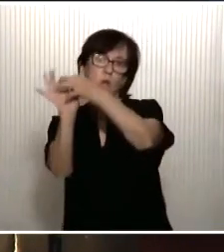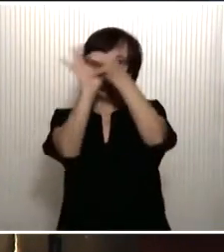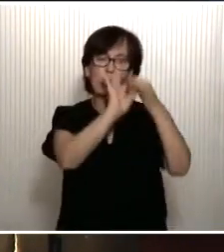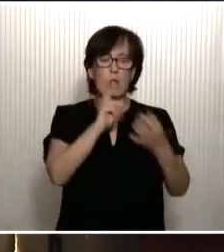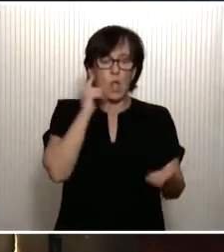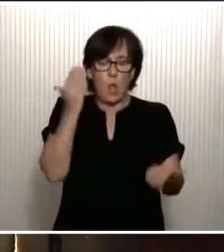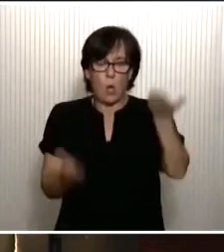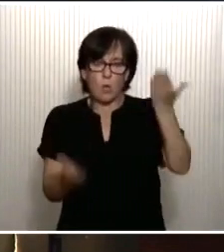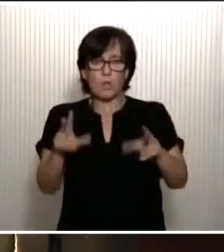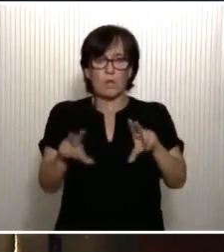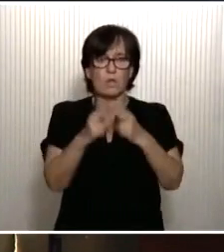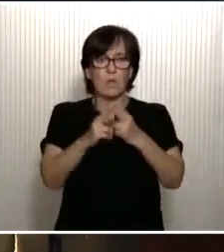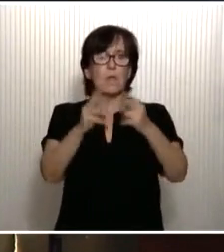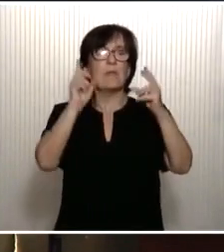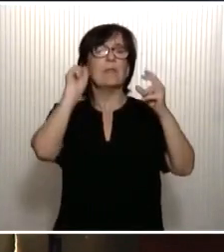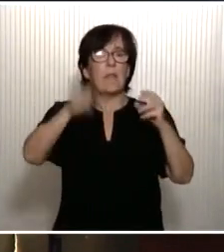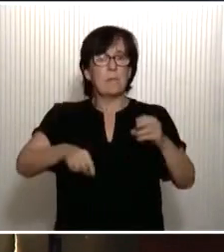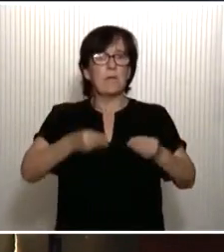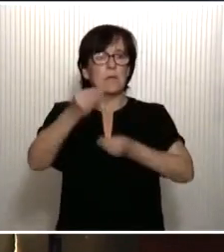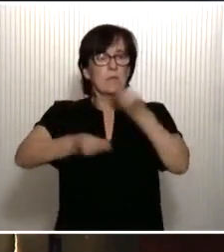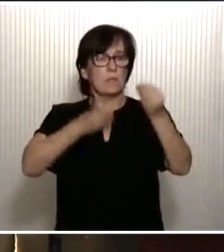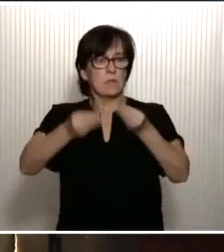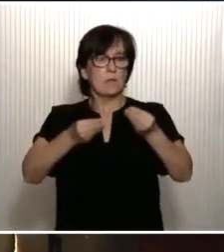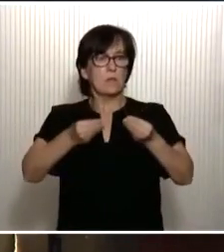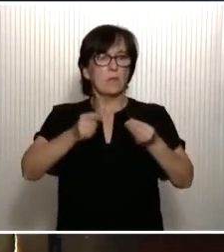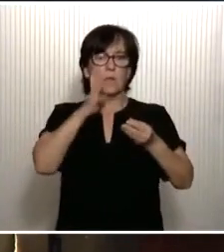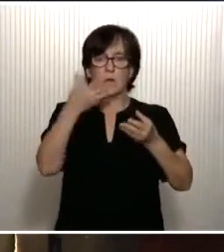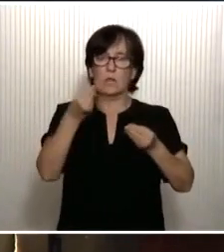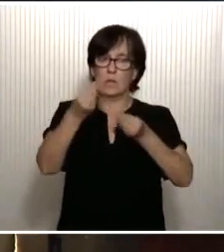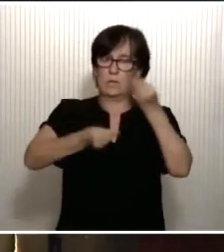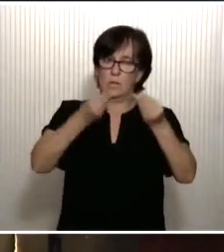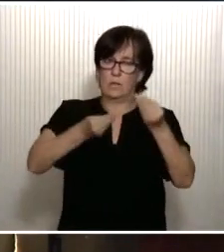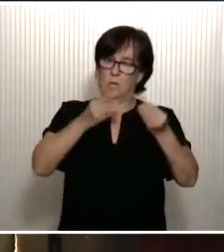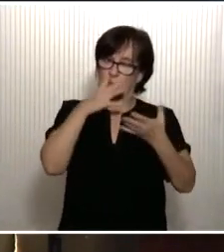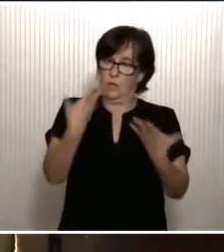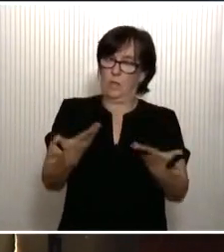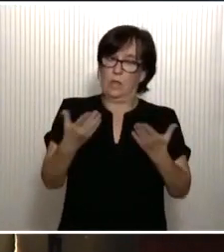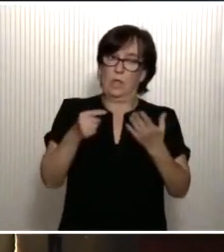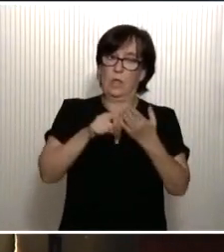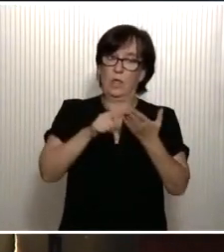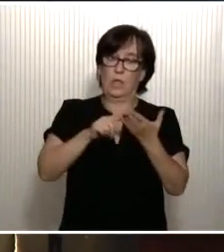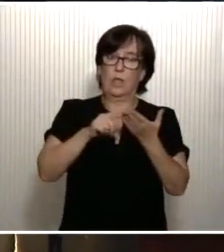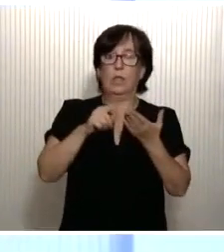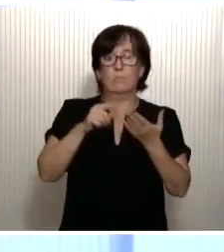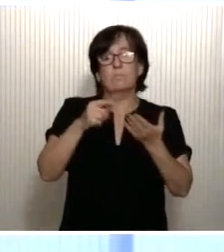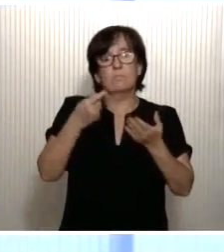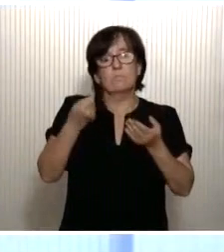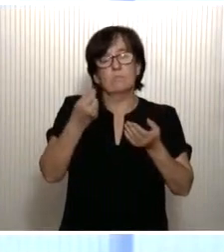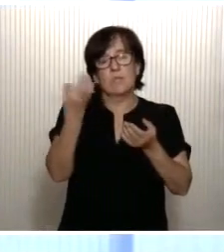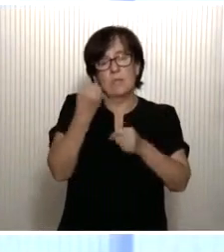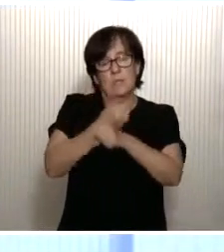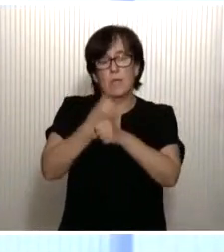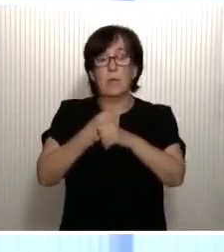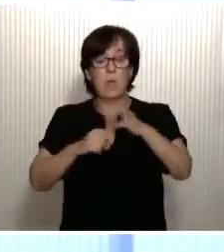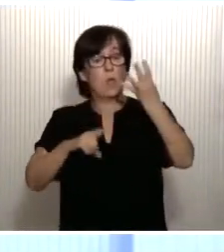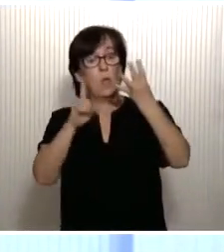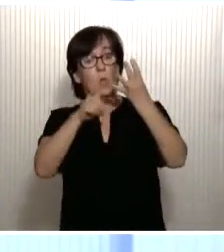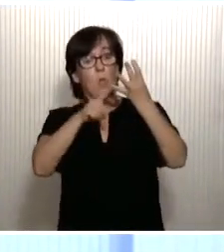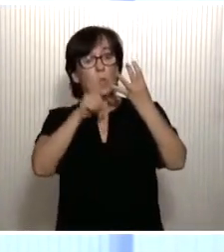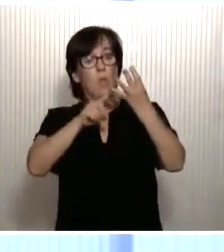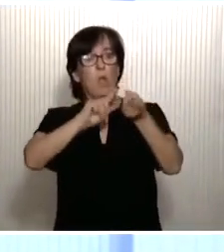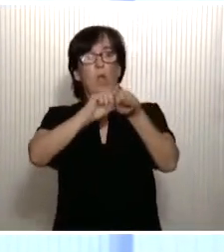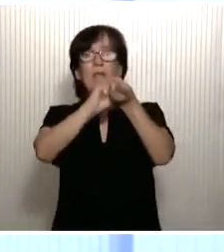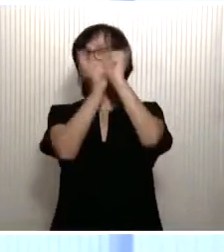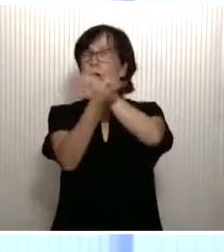justicia social sea también el otro en vez de la moneda. Y en tercer lugar, o en cuarto lugar, mejor dicho, un cambio